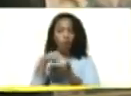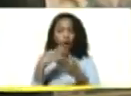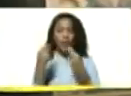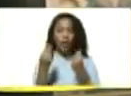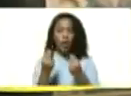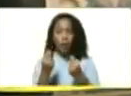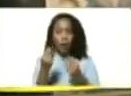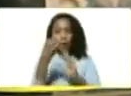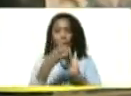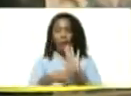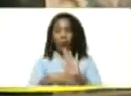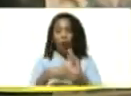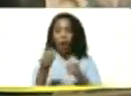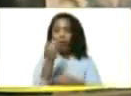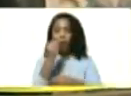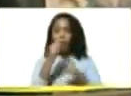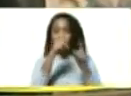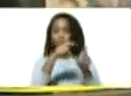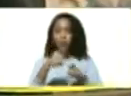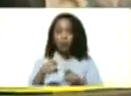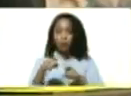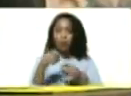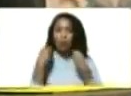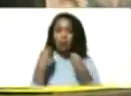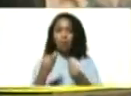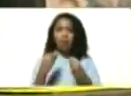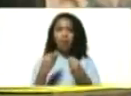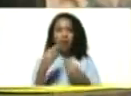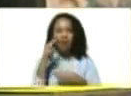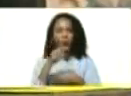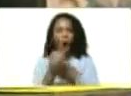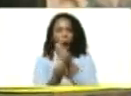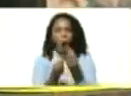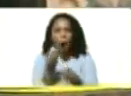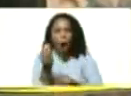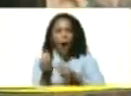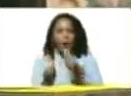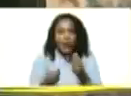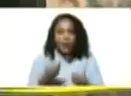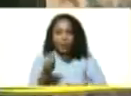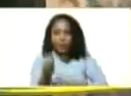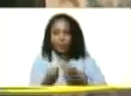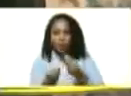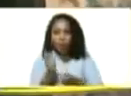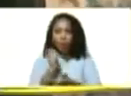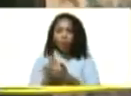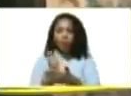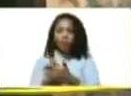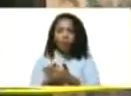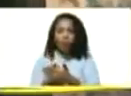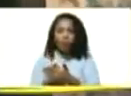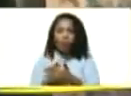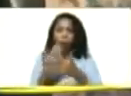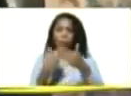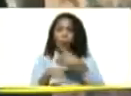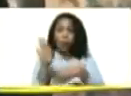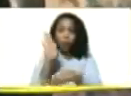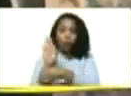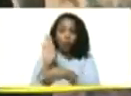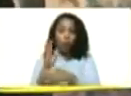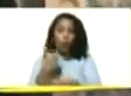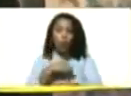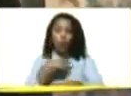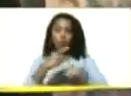en el capítulo agroalimentario, justamente para ver cómo a través de aranceles y para aranceles vamos a cuidar nuestra